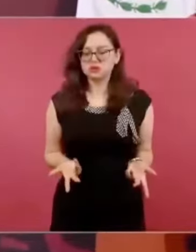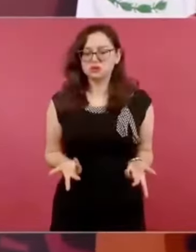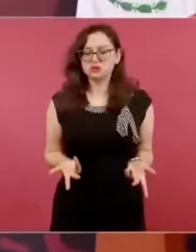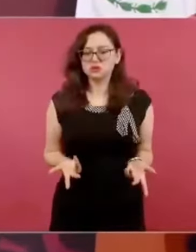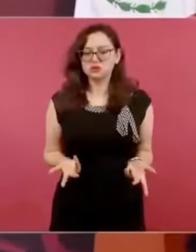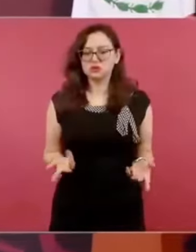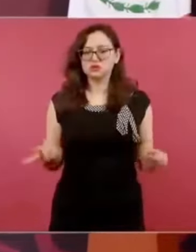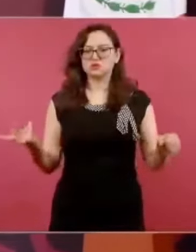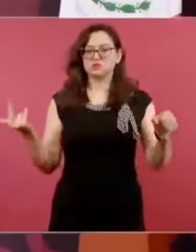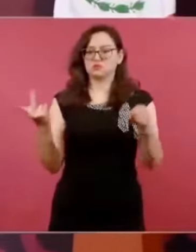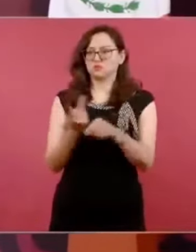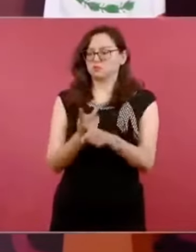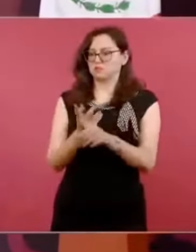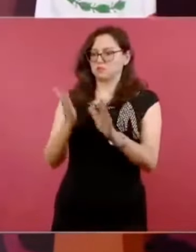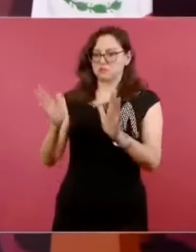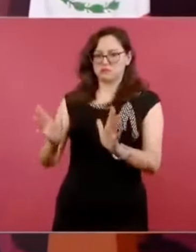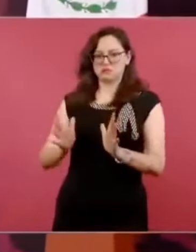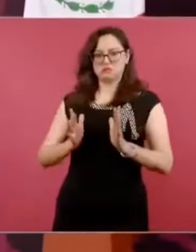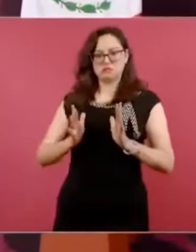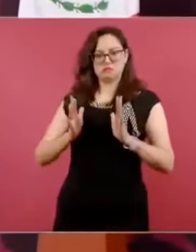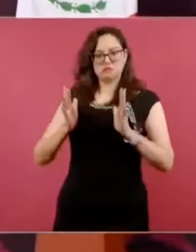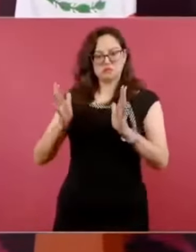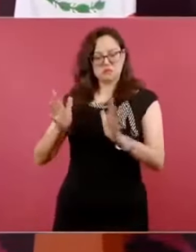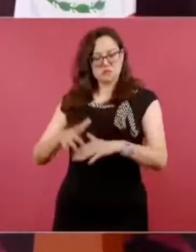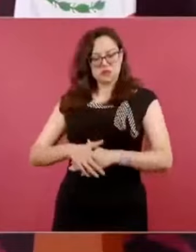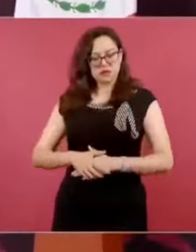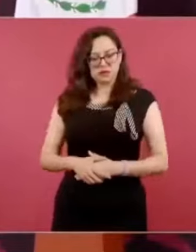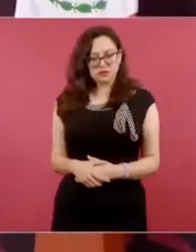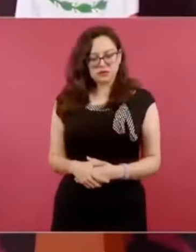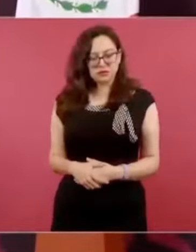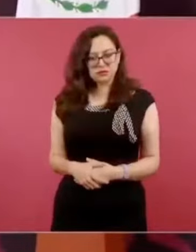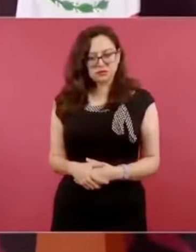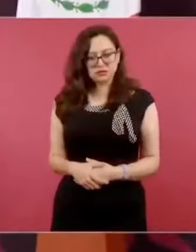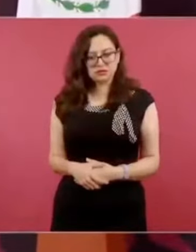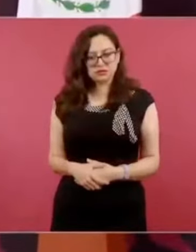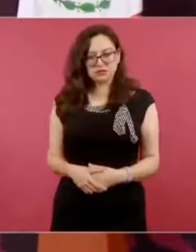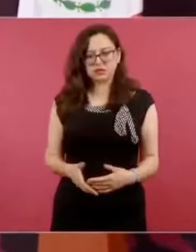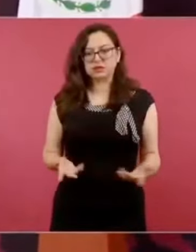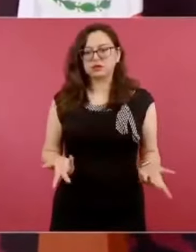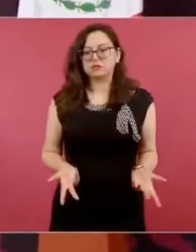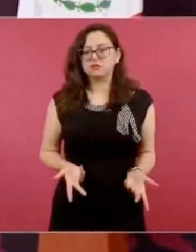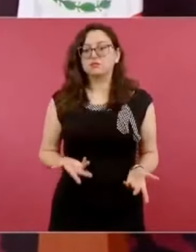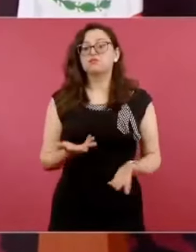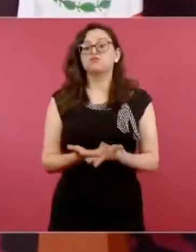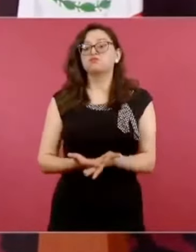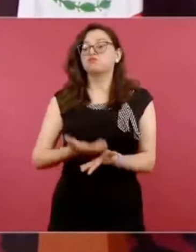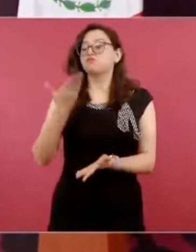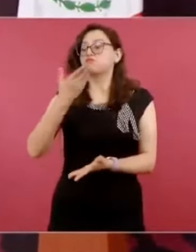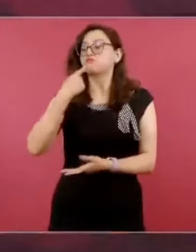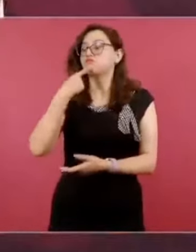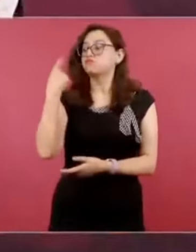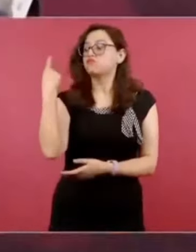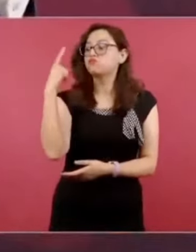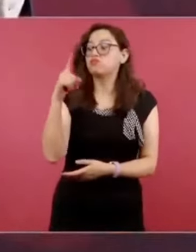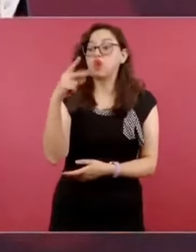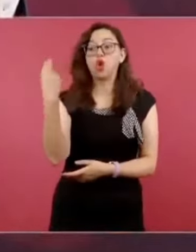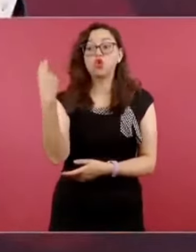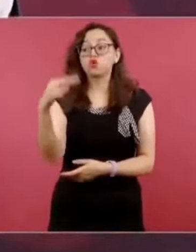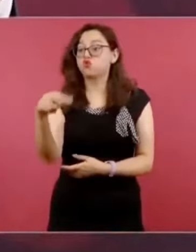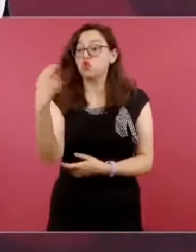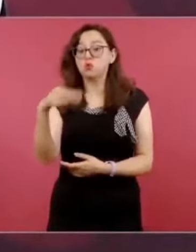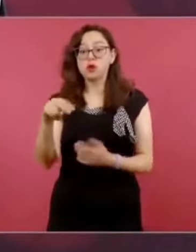entrar una denuncia anónima y le dieron